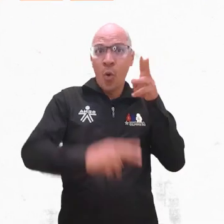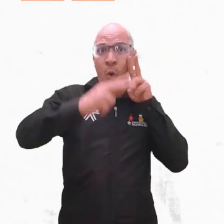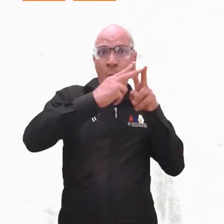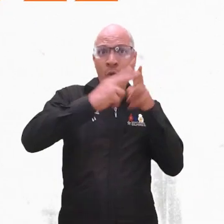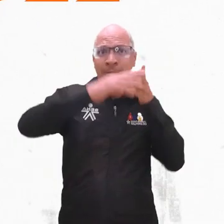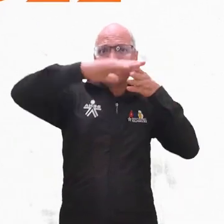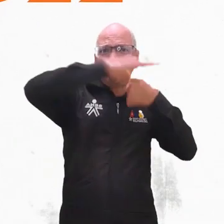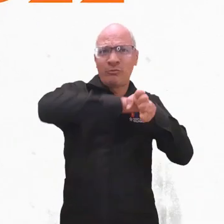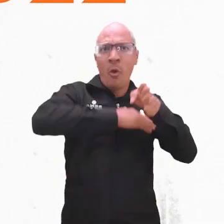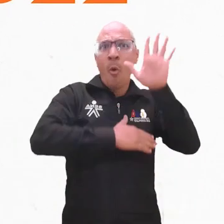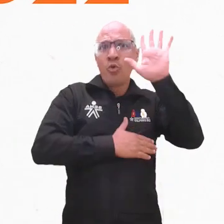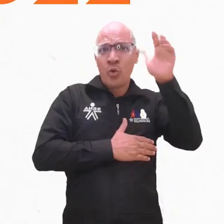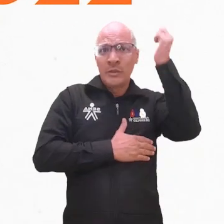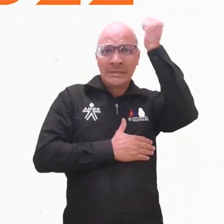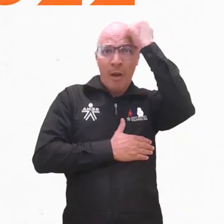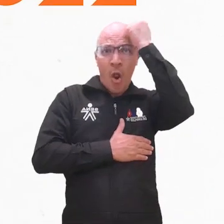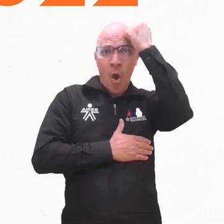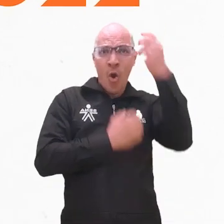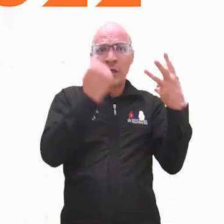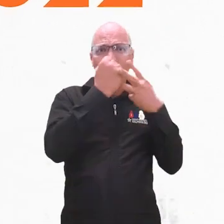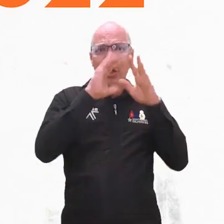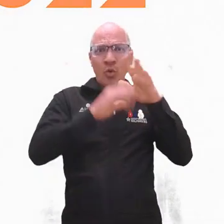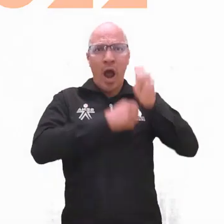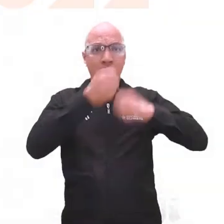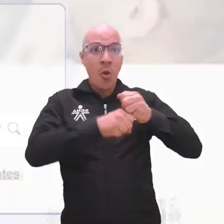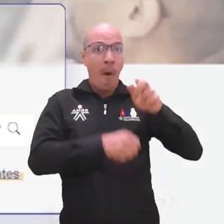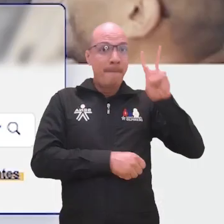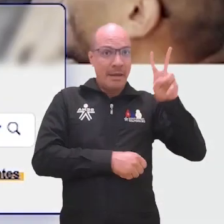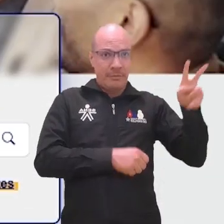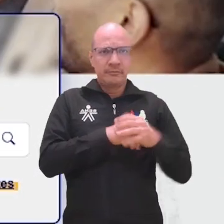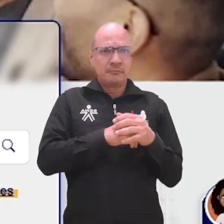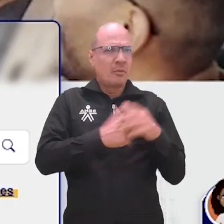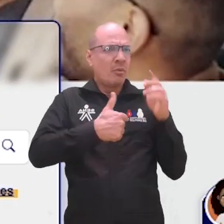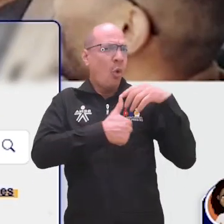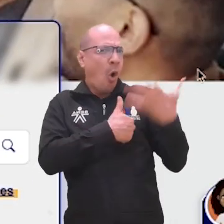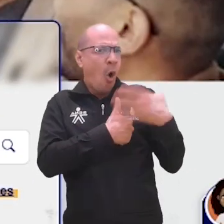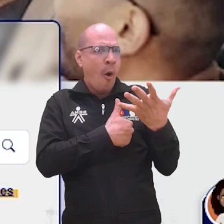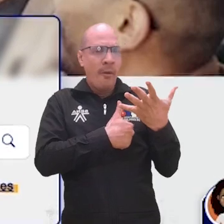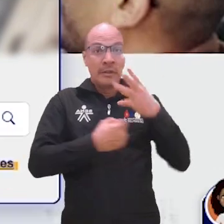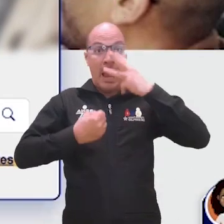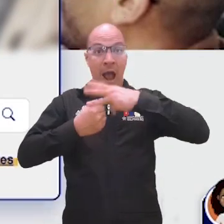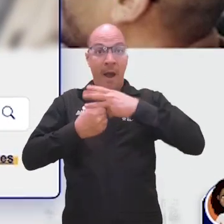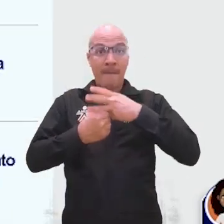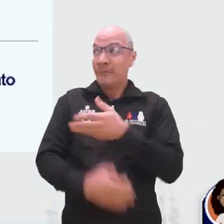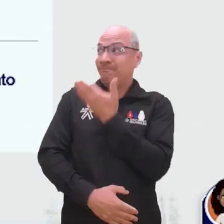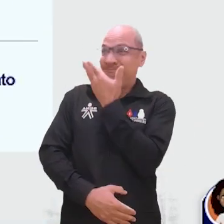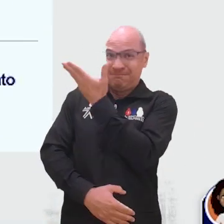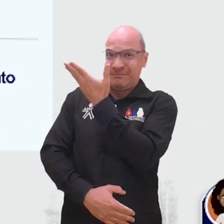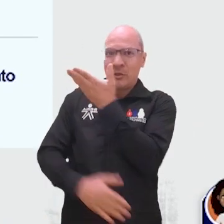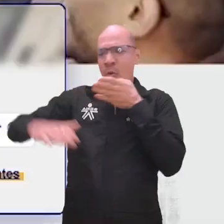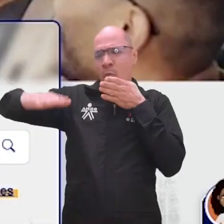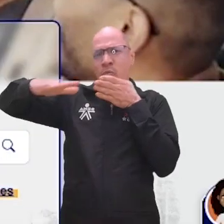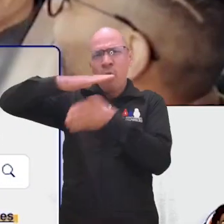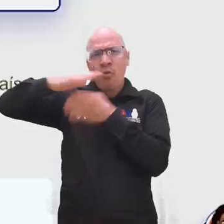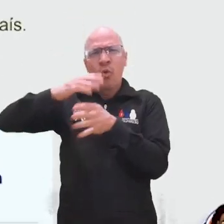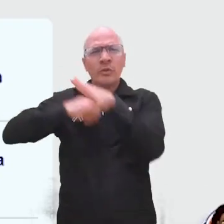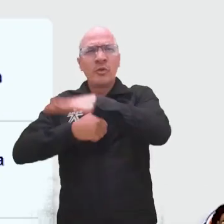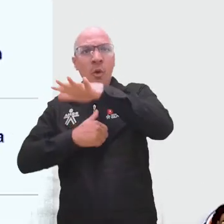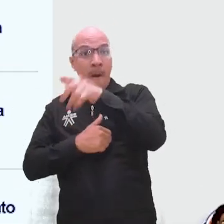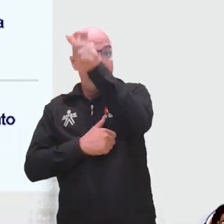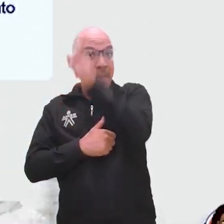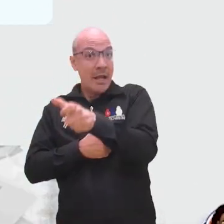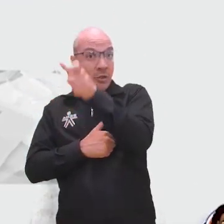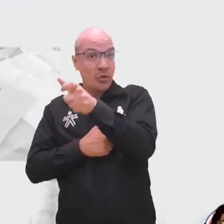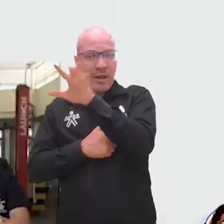Conoce cómo aspirar al Banco de Instructores SENA 2022. Ingresa a ap.sena.edu.co y en la sección